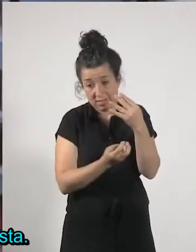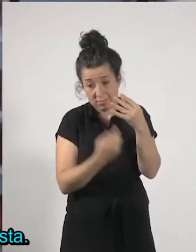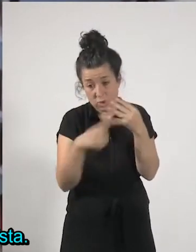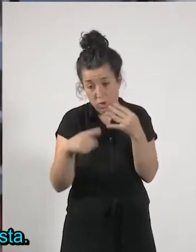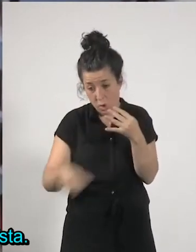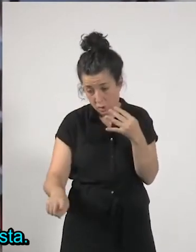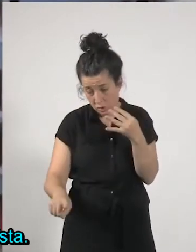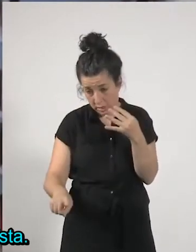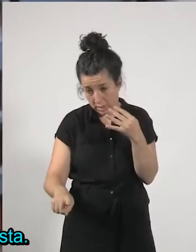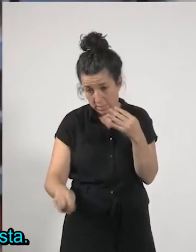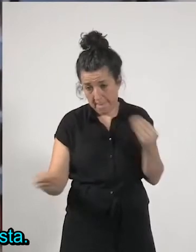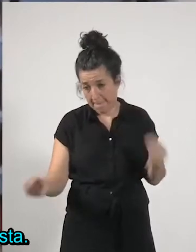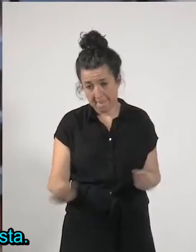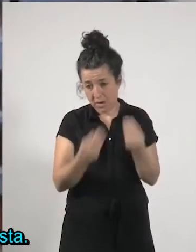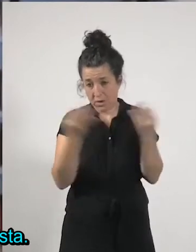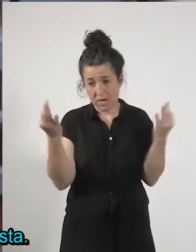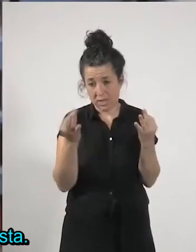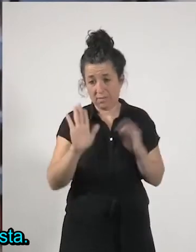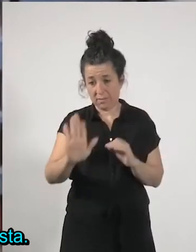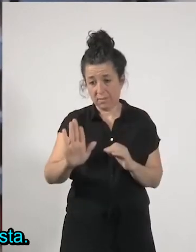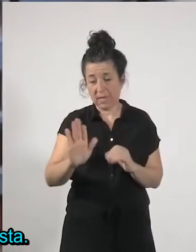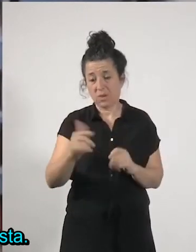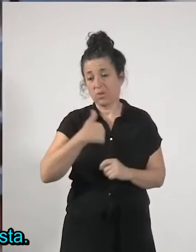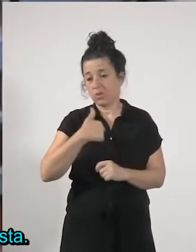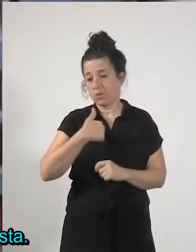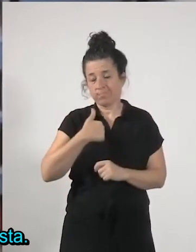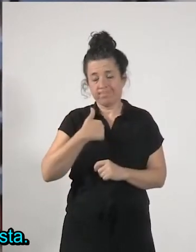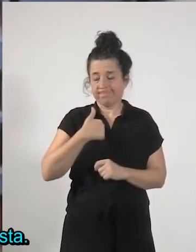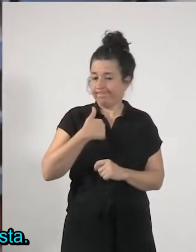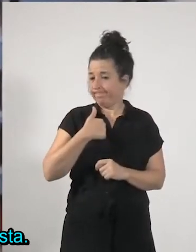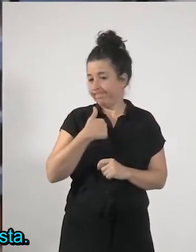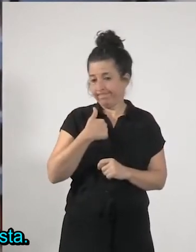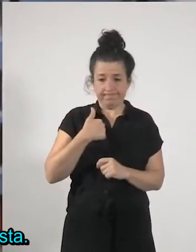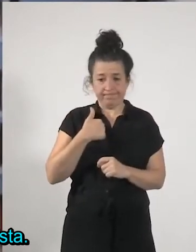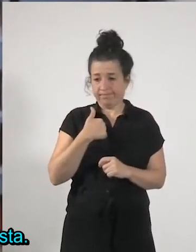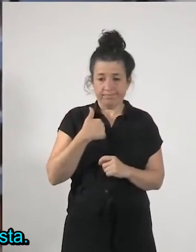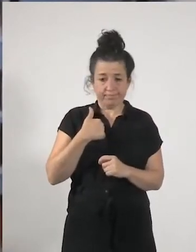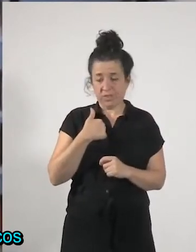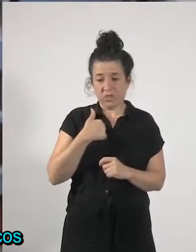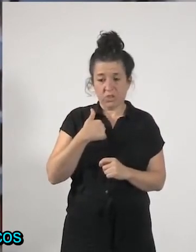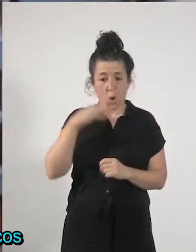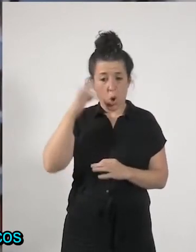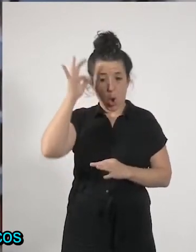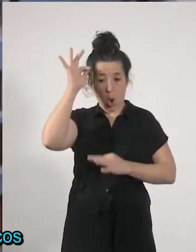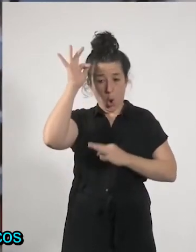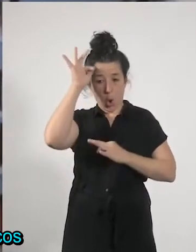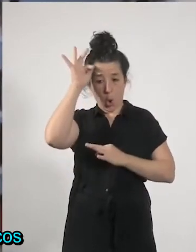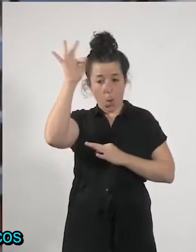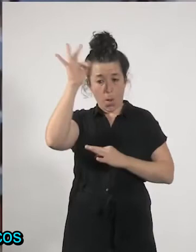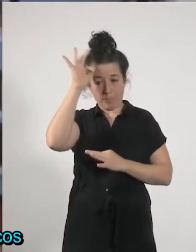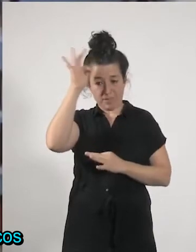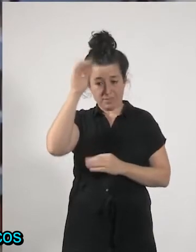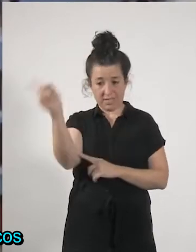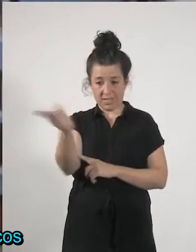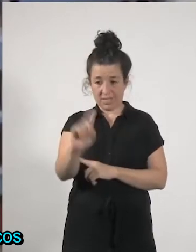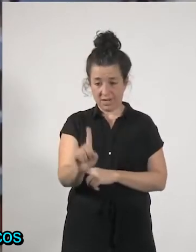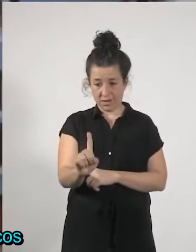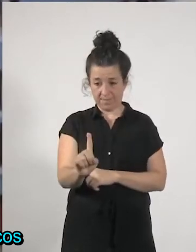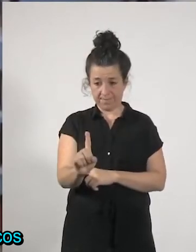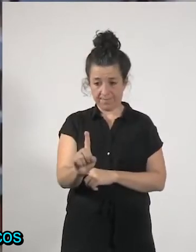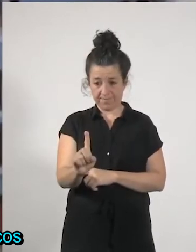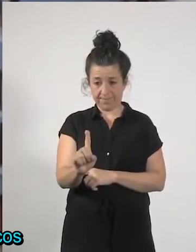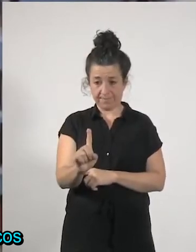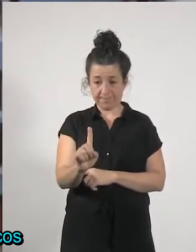bastante no soy muy muy muy optimista en realidad y después en cuanto a qué